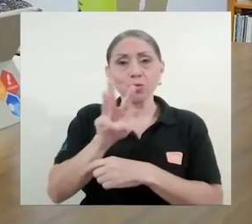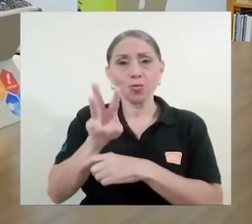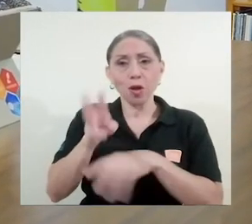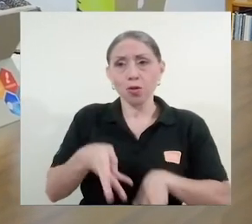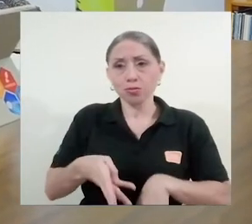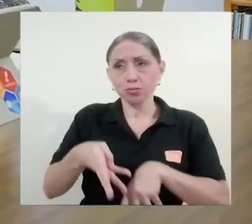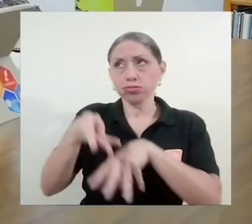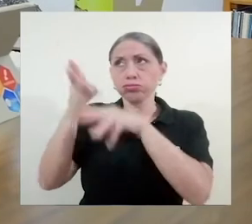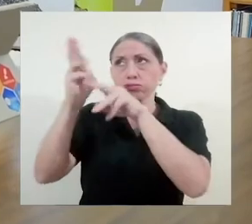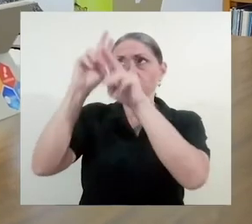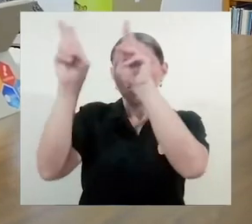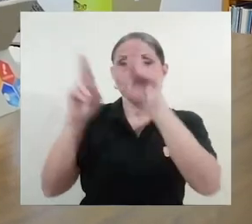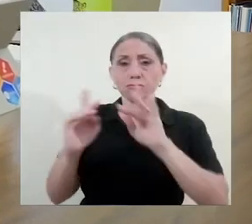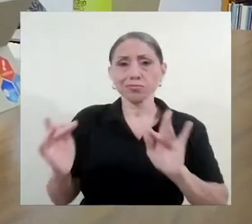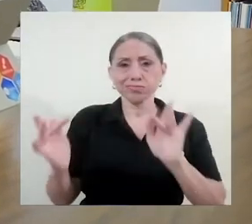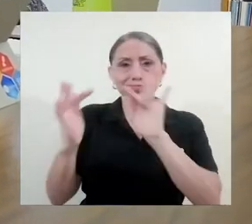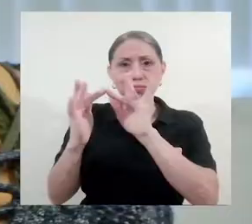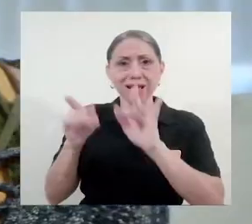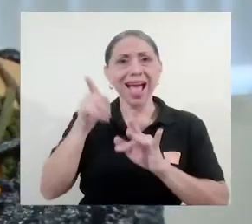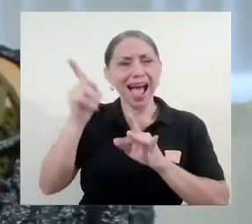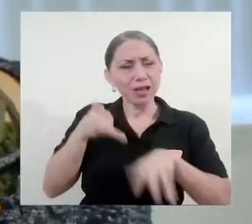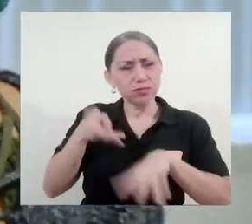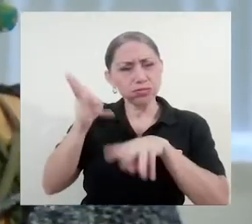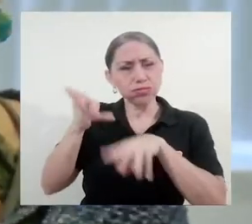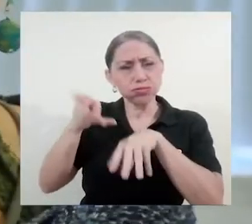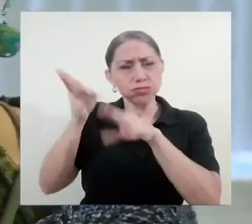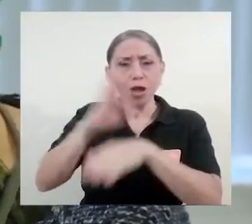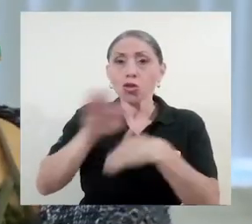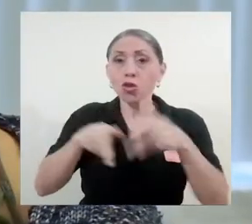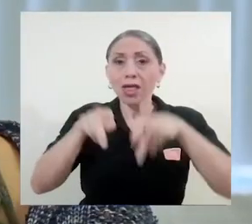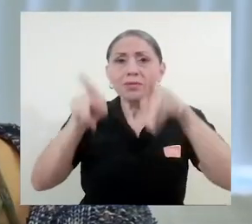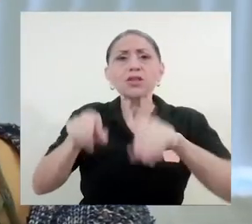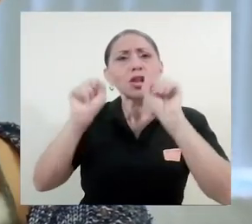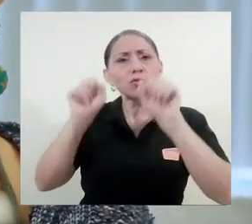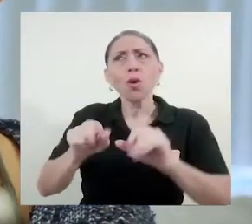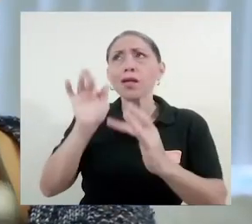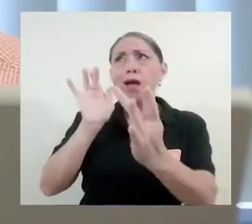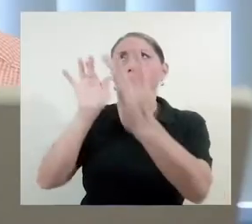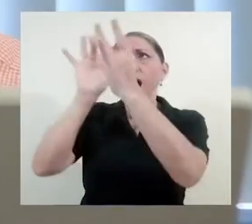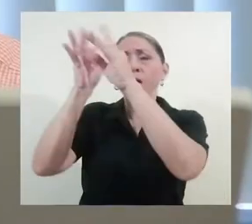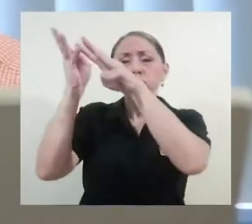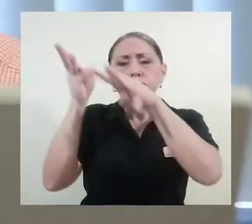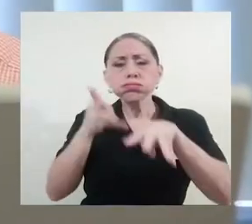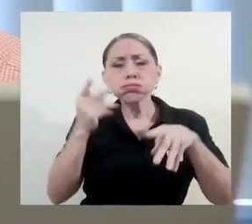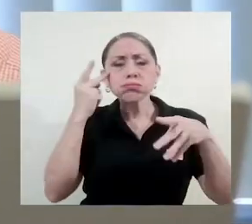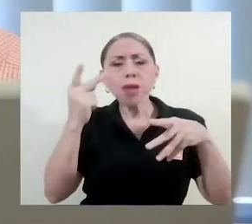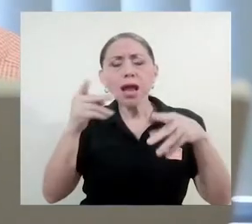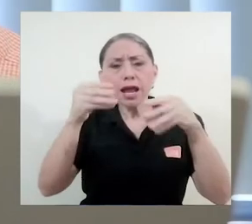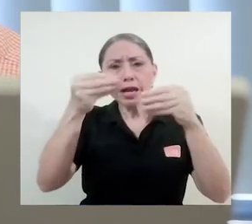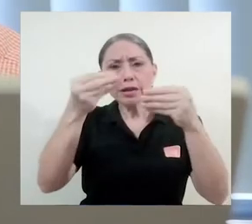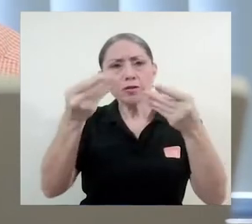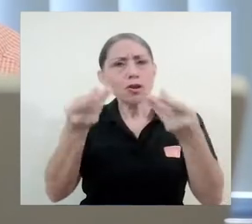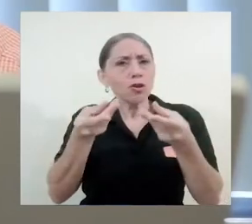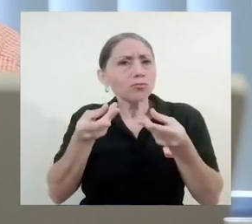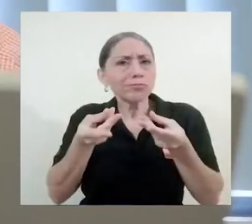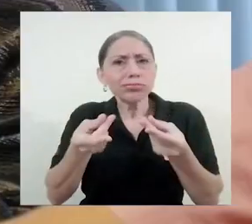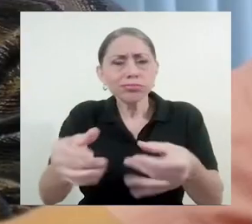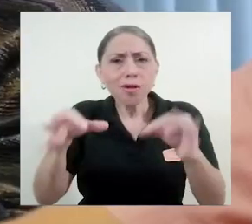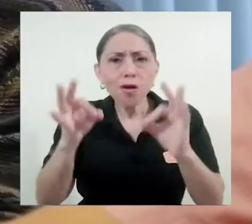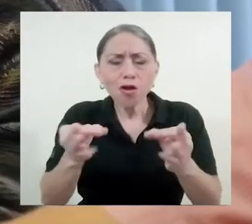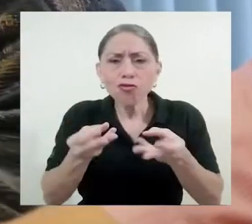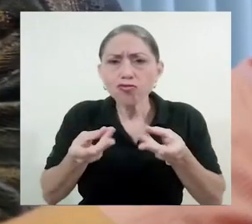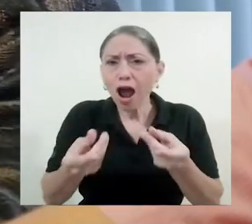con la cual todos los usuarios o personas interesadas pueden visualizar de una forma más ágil, digamos, y más